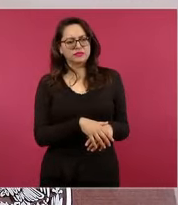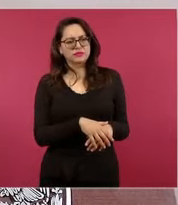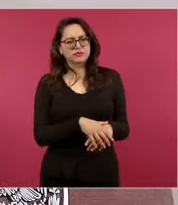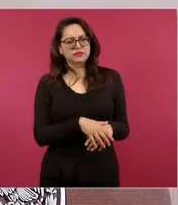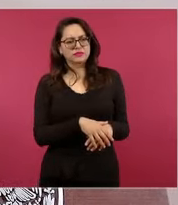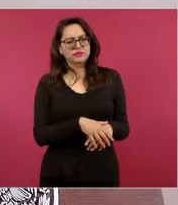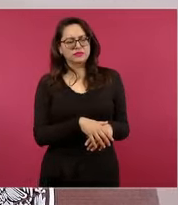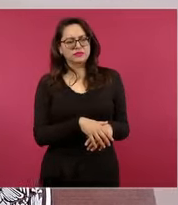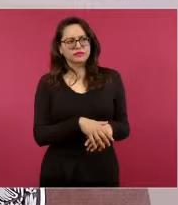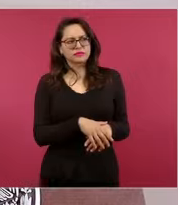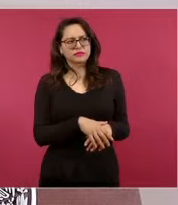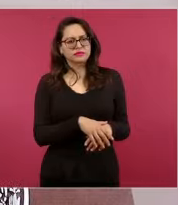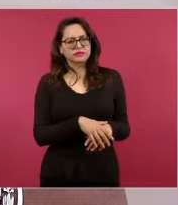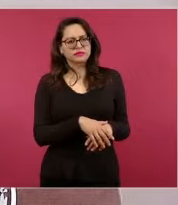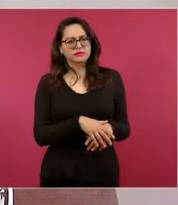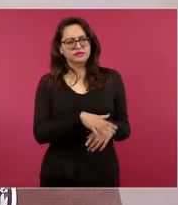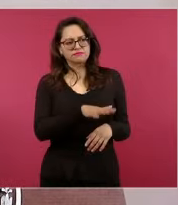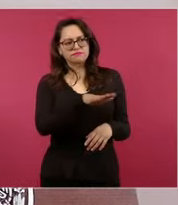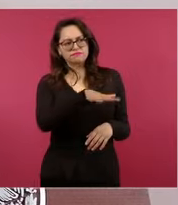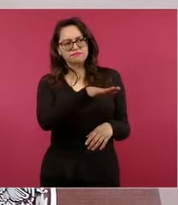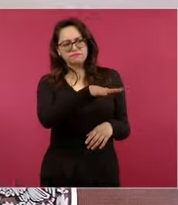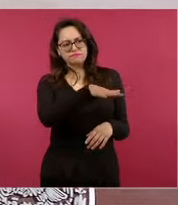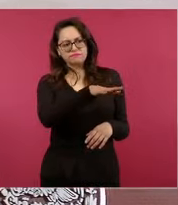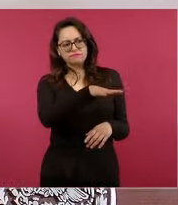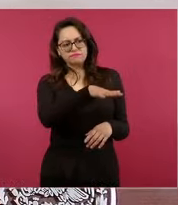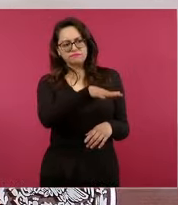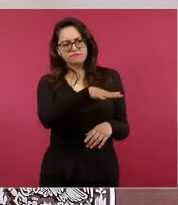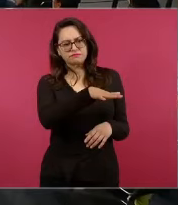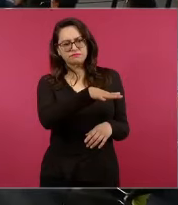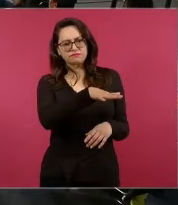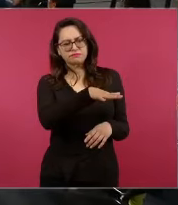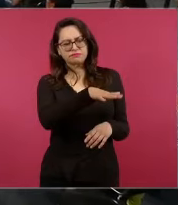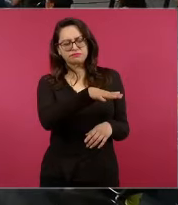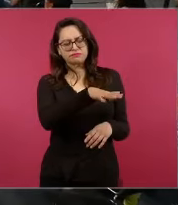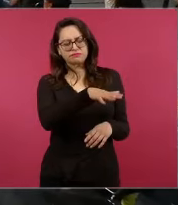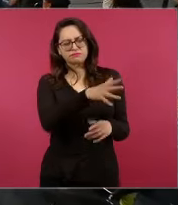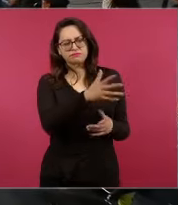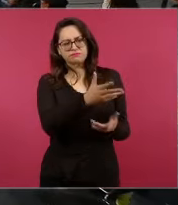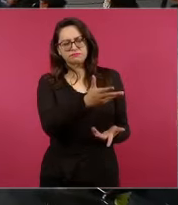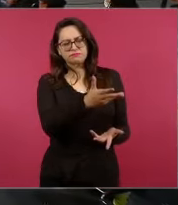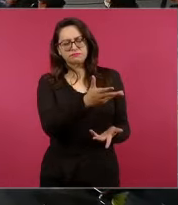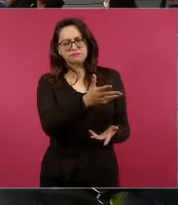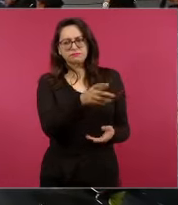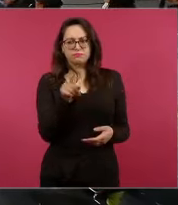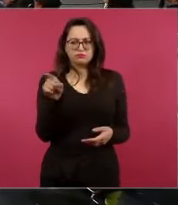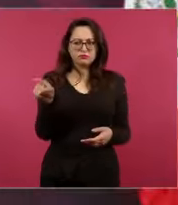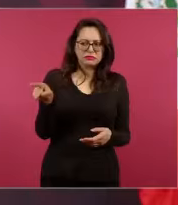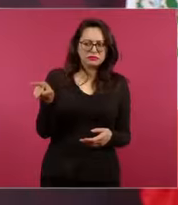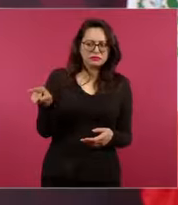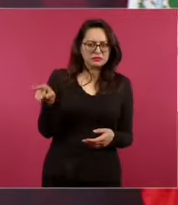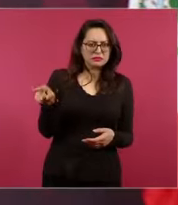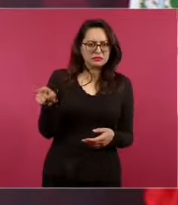viga